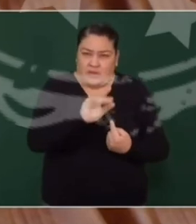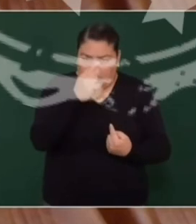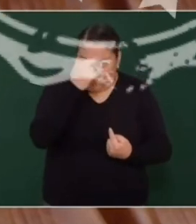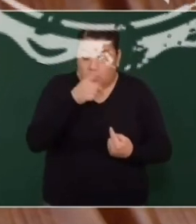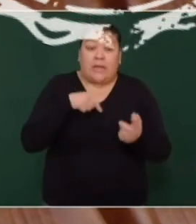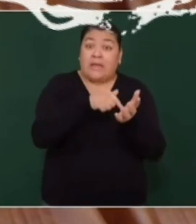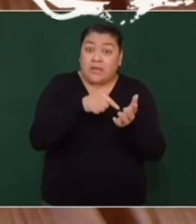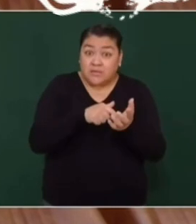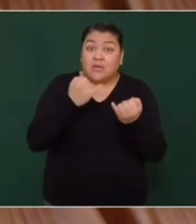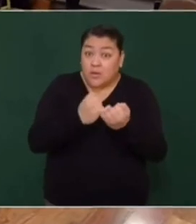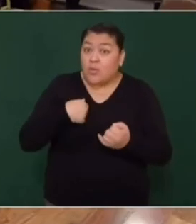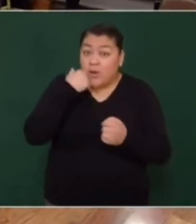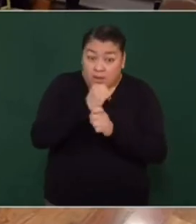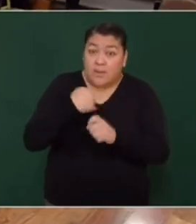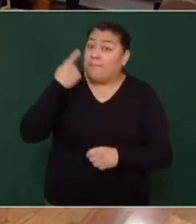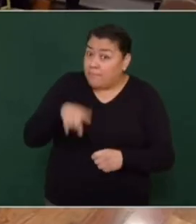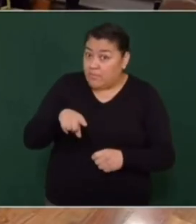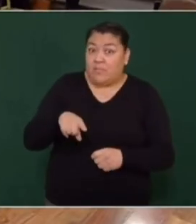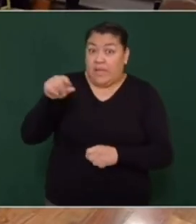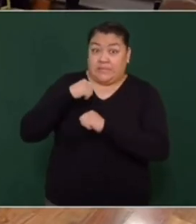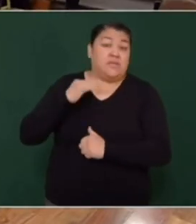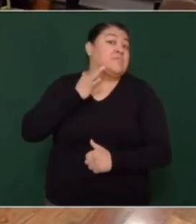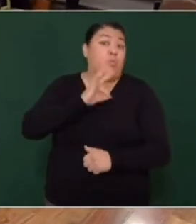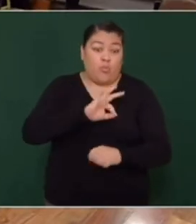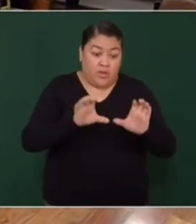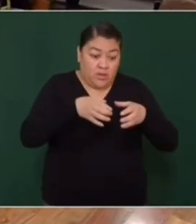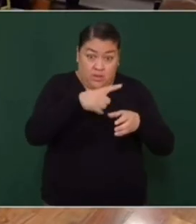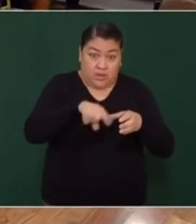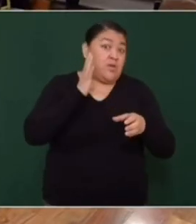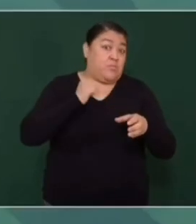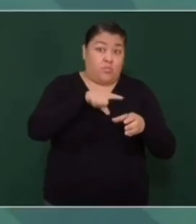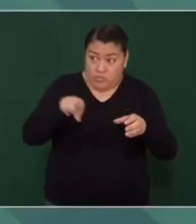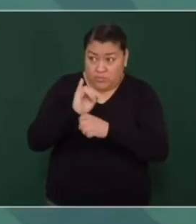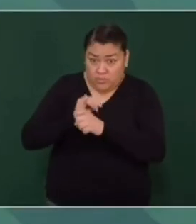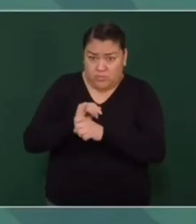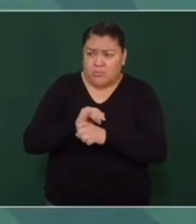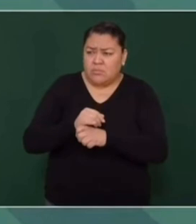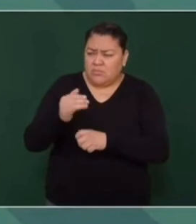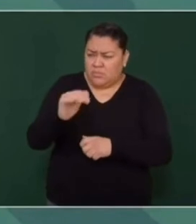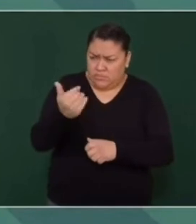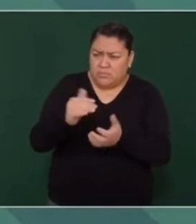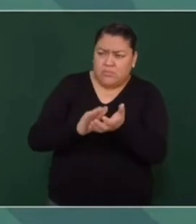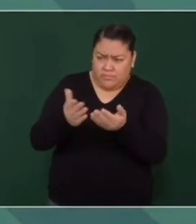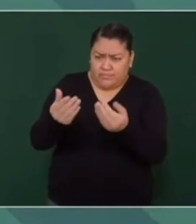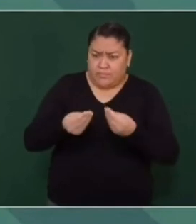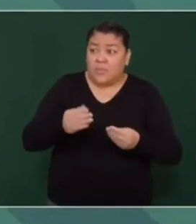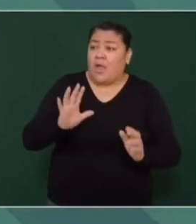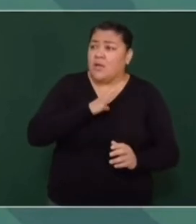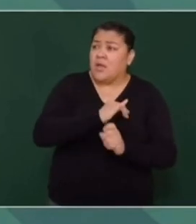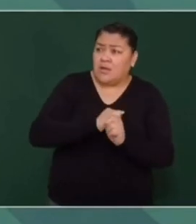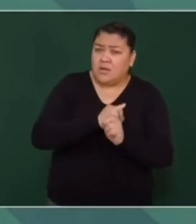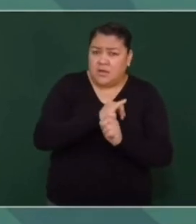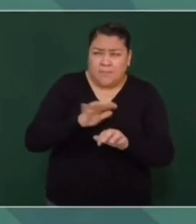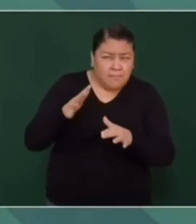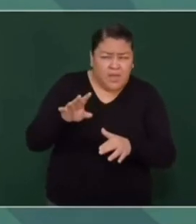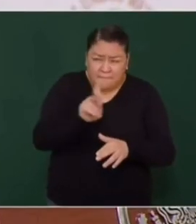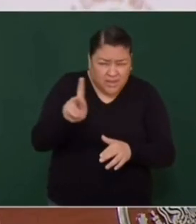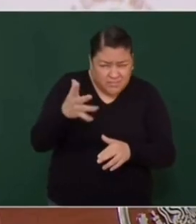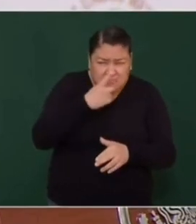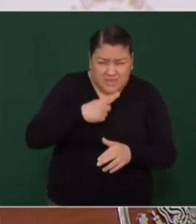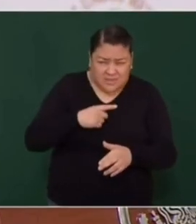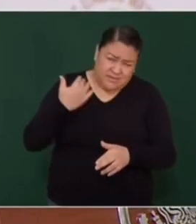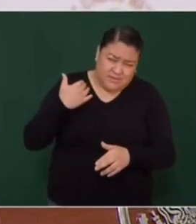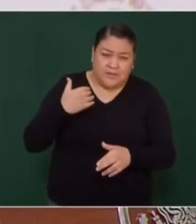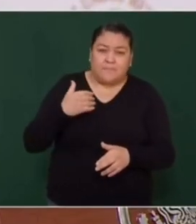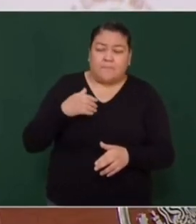Con base en este expediente, ¿usted ordenaría que investiguen al fiscal en una comisión especial en el Senado, señor presidente? Sí, déjame los documentos. Ya tengo información sobre algo parecido,